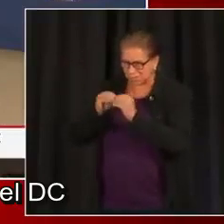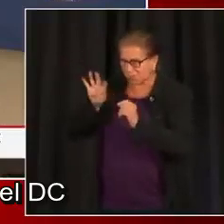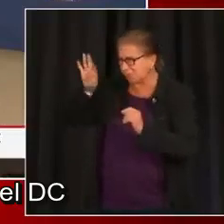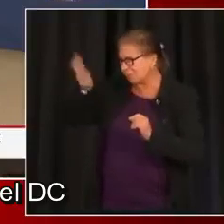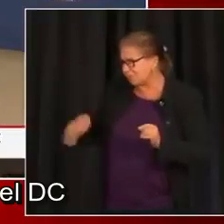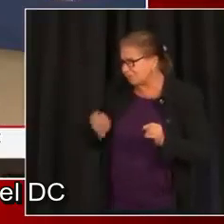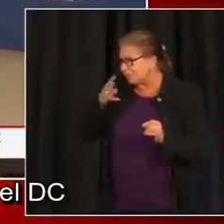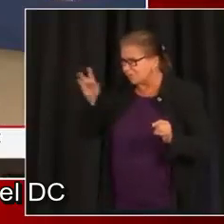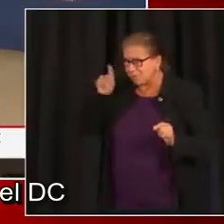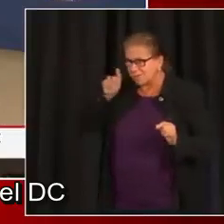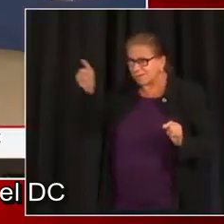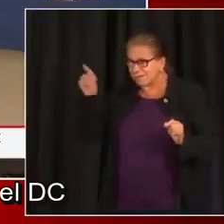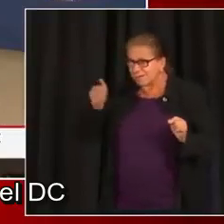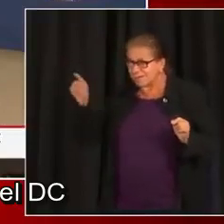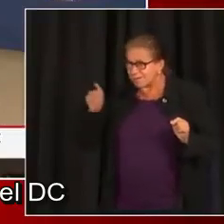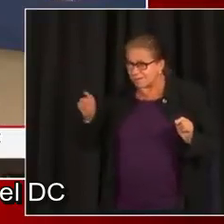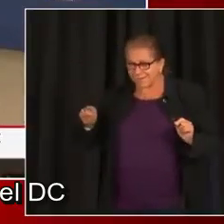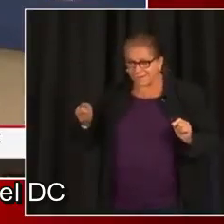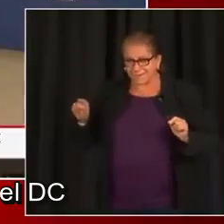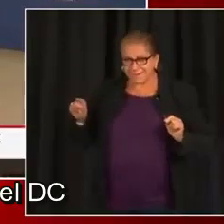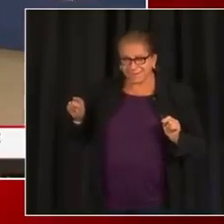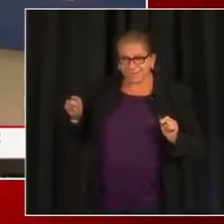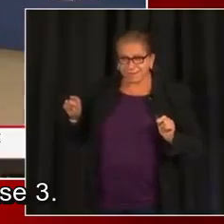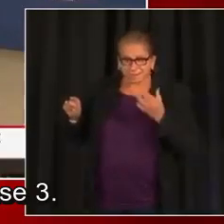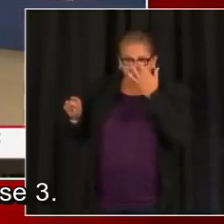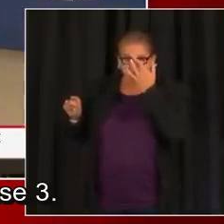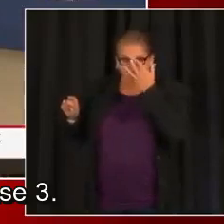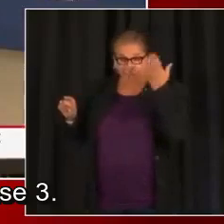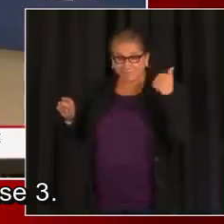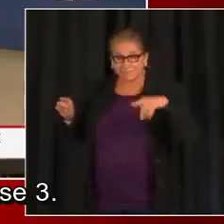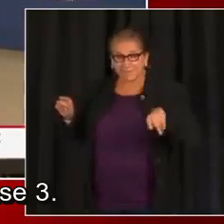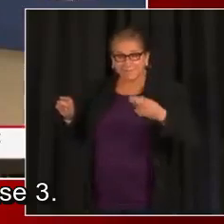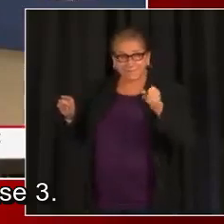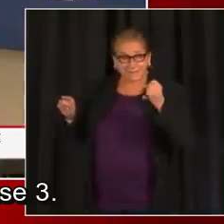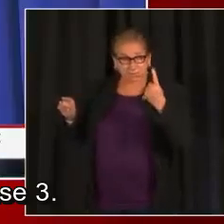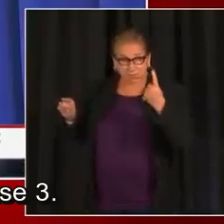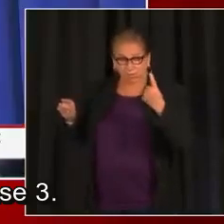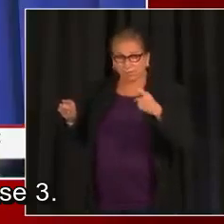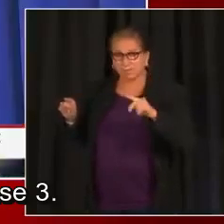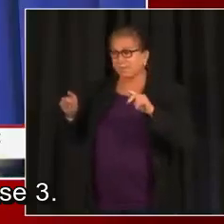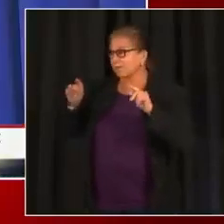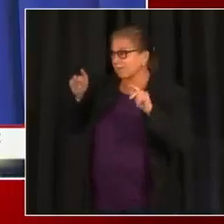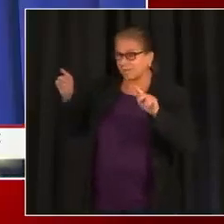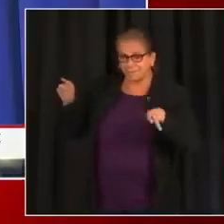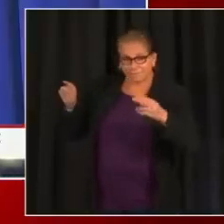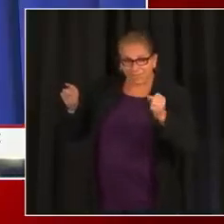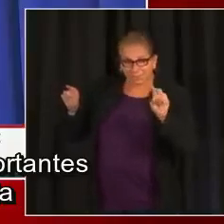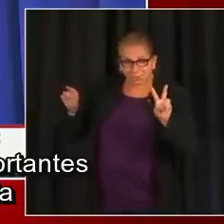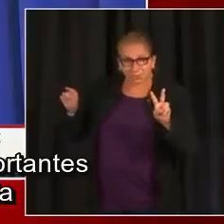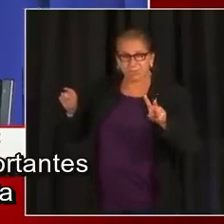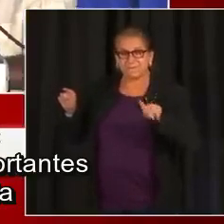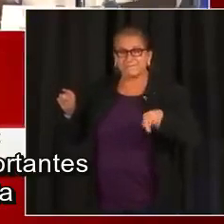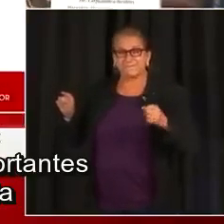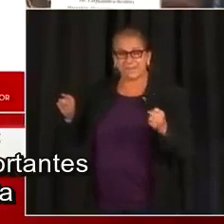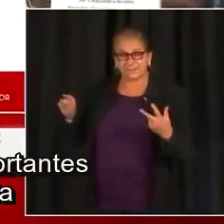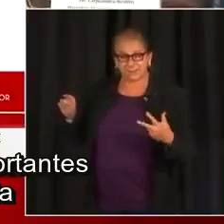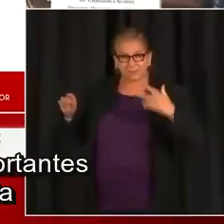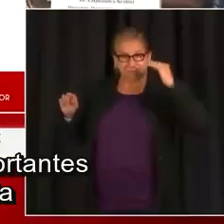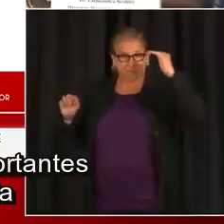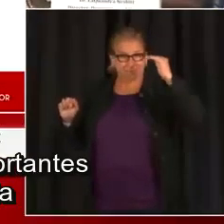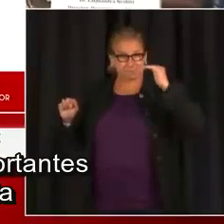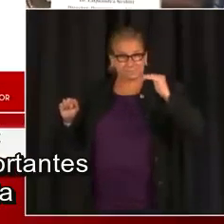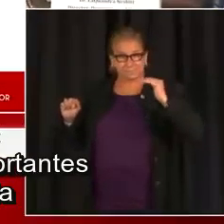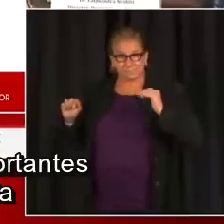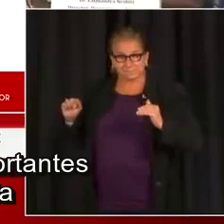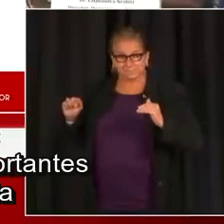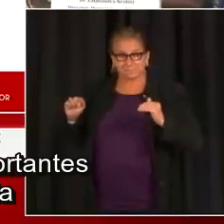la decisión de reabrir el DC en términos de fase 1, fase 2, fase 3. La mayoría de los